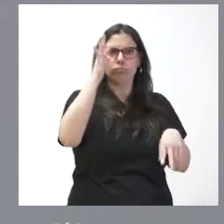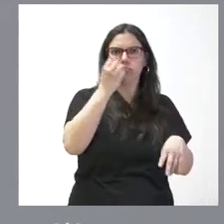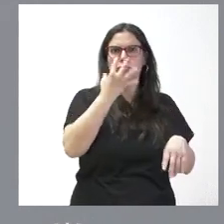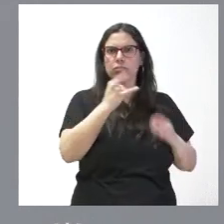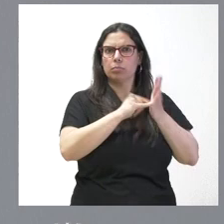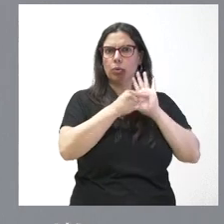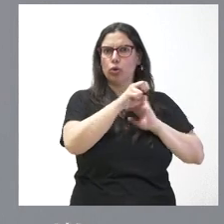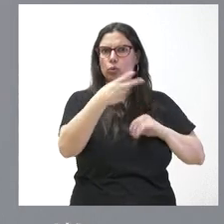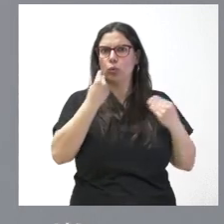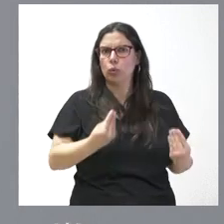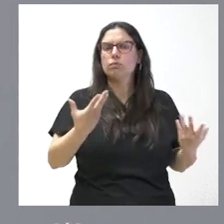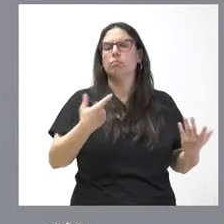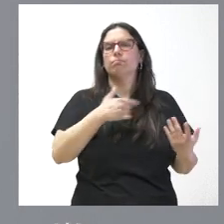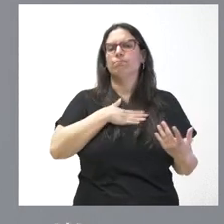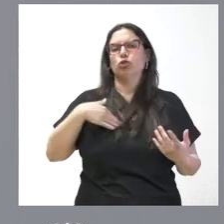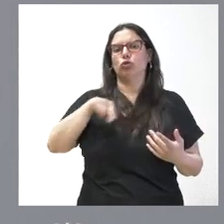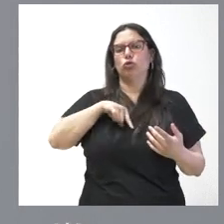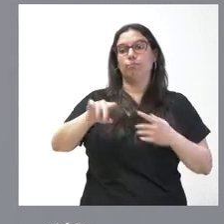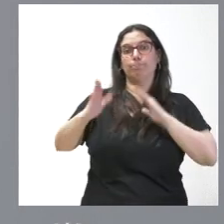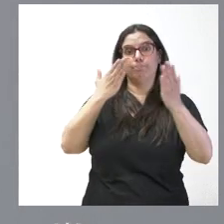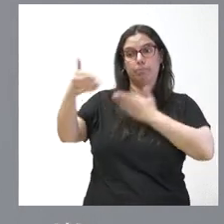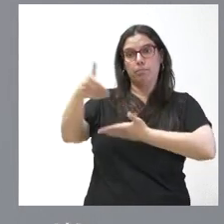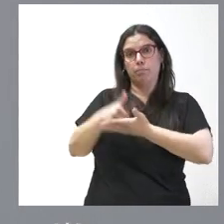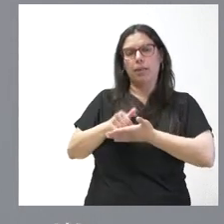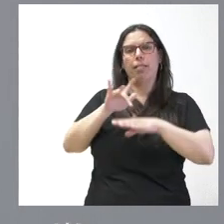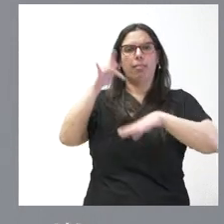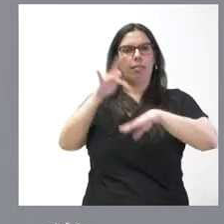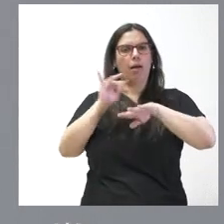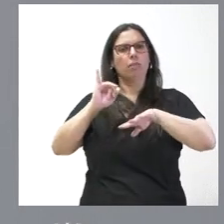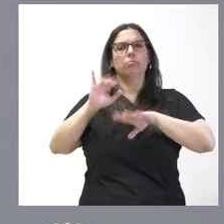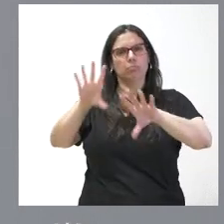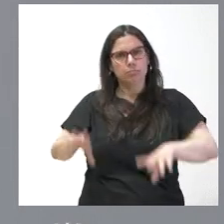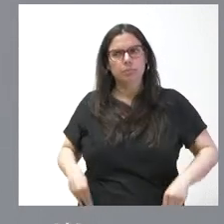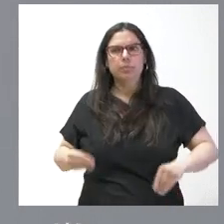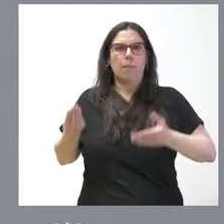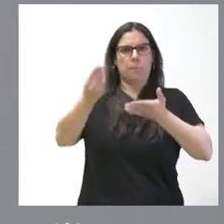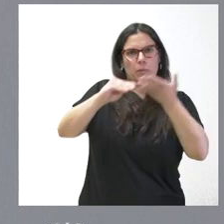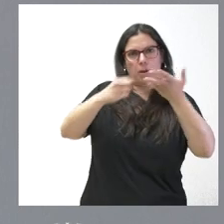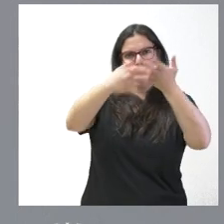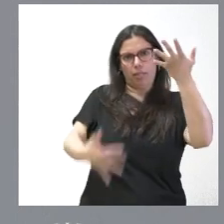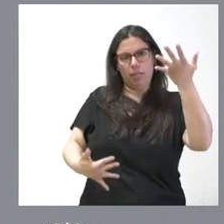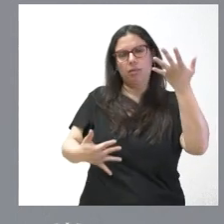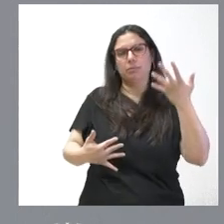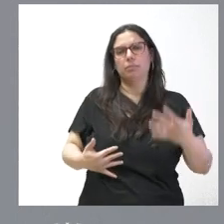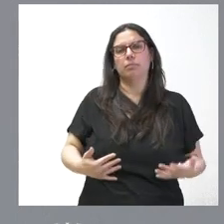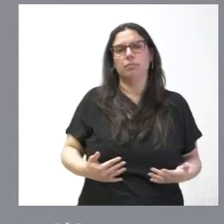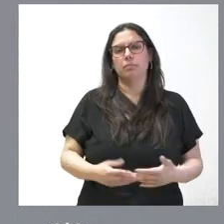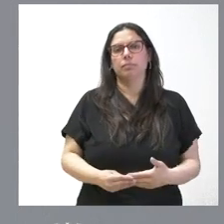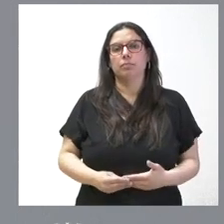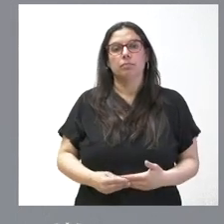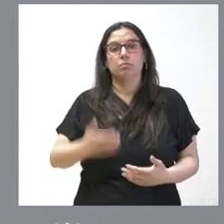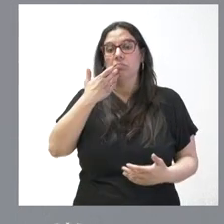y que nosotros hemos sido sensibles ante esta soliditud incorporando a estos municipios y alguno más lo solicitara